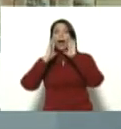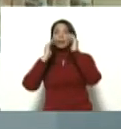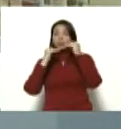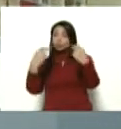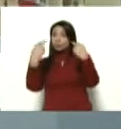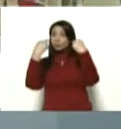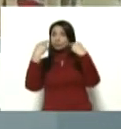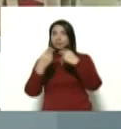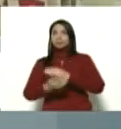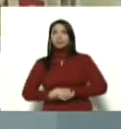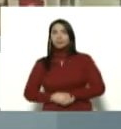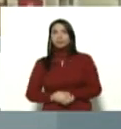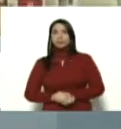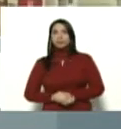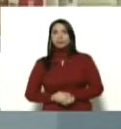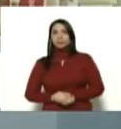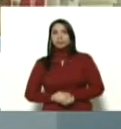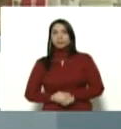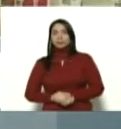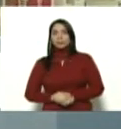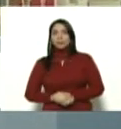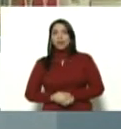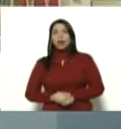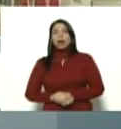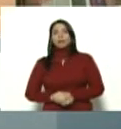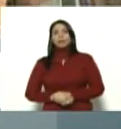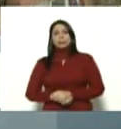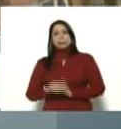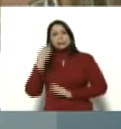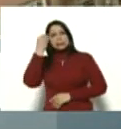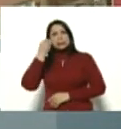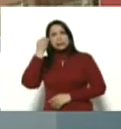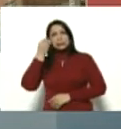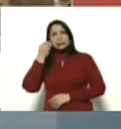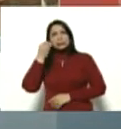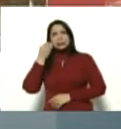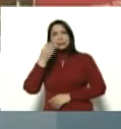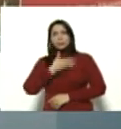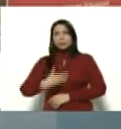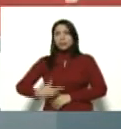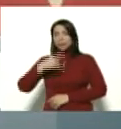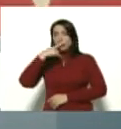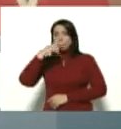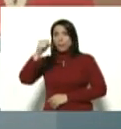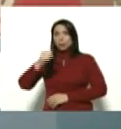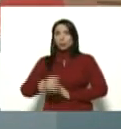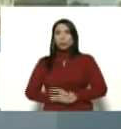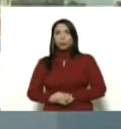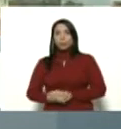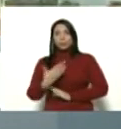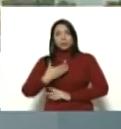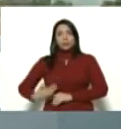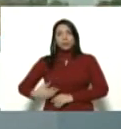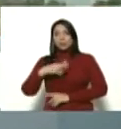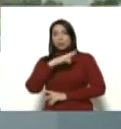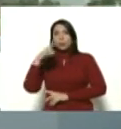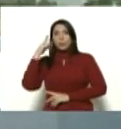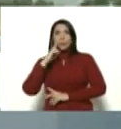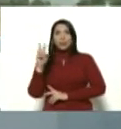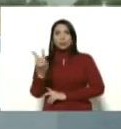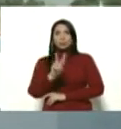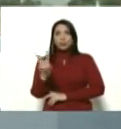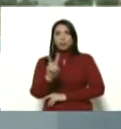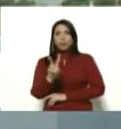se somete a consideración del ciudadano nicolás maduro moro presidente de la república bolivariana de venezuela